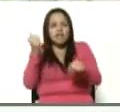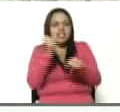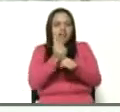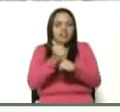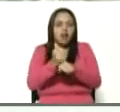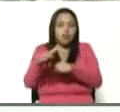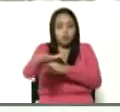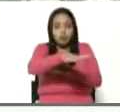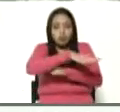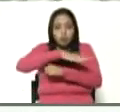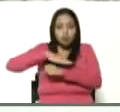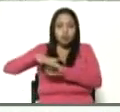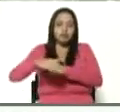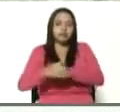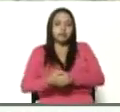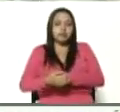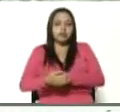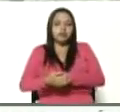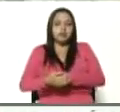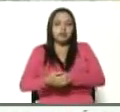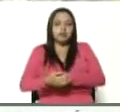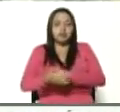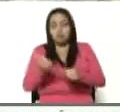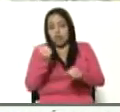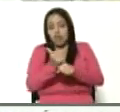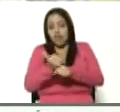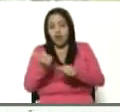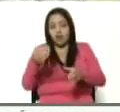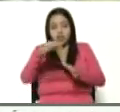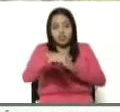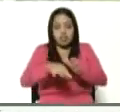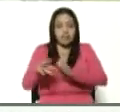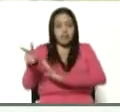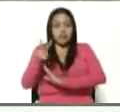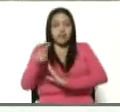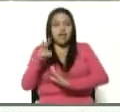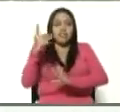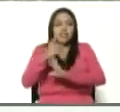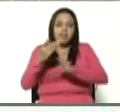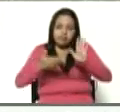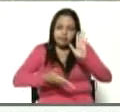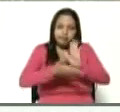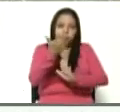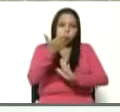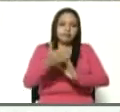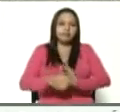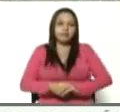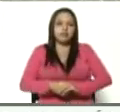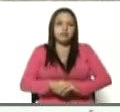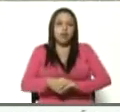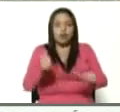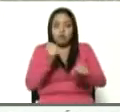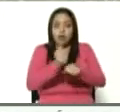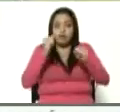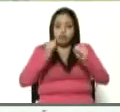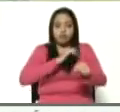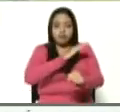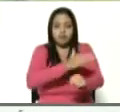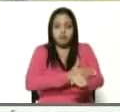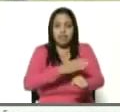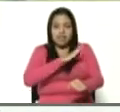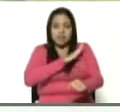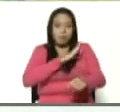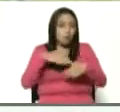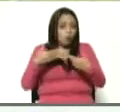campo, hacia una agroeconomía. Venezuela tiene que avanzar hacia una agroeconomía poderosa, y tenemos con qué,